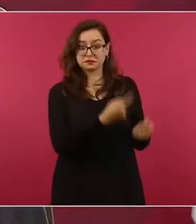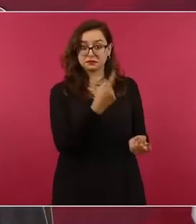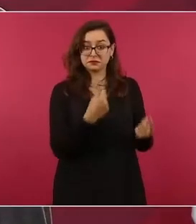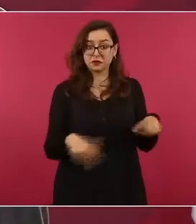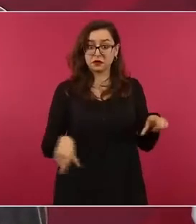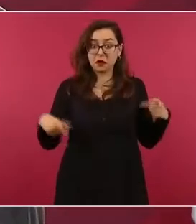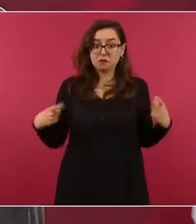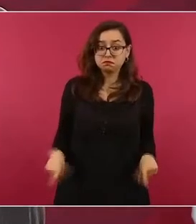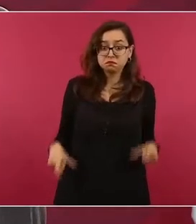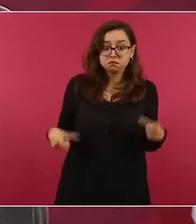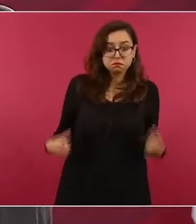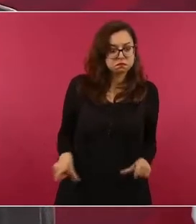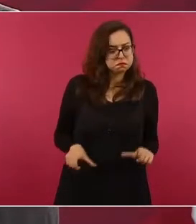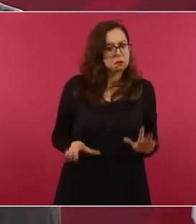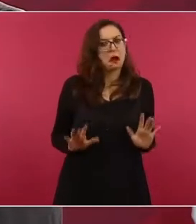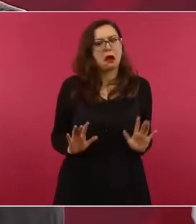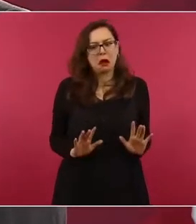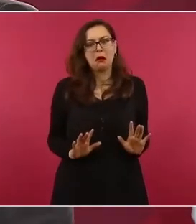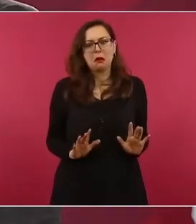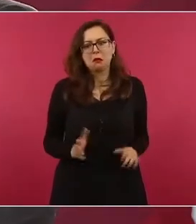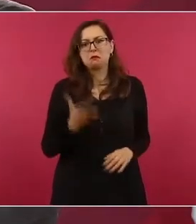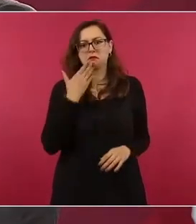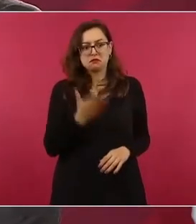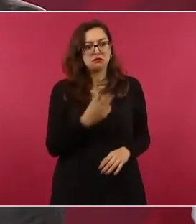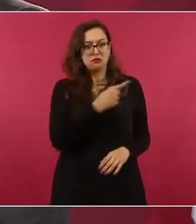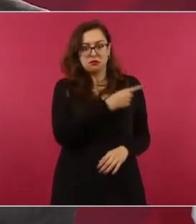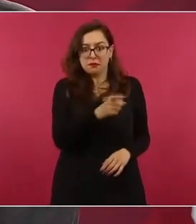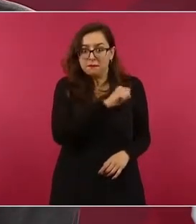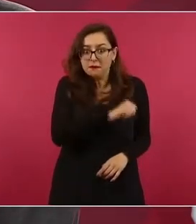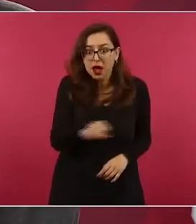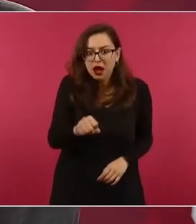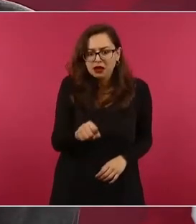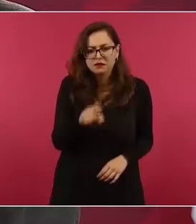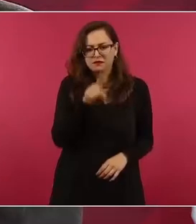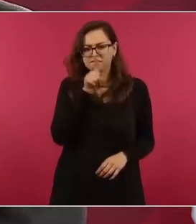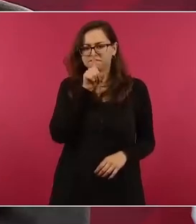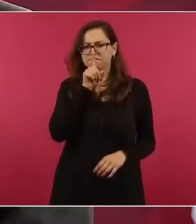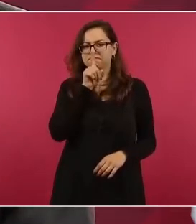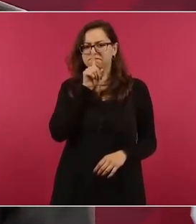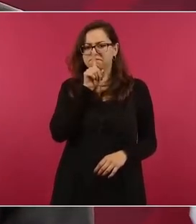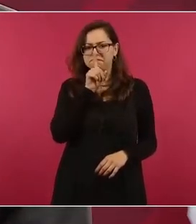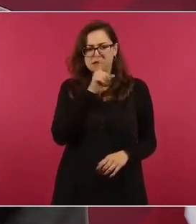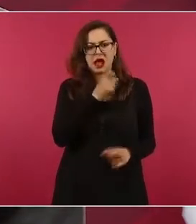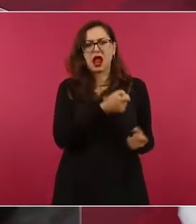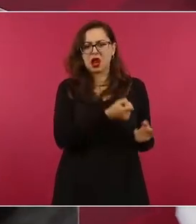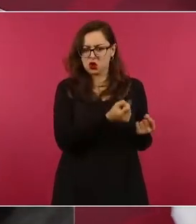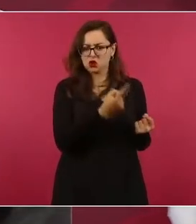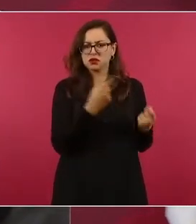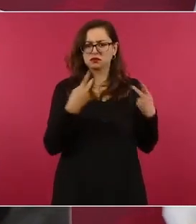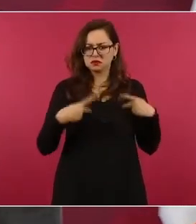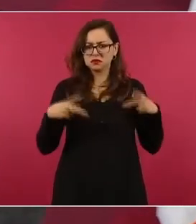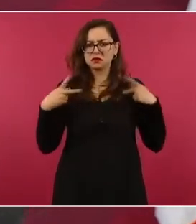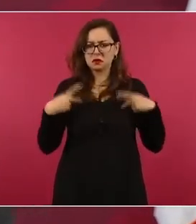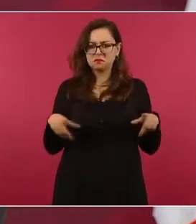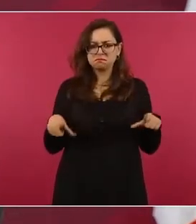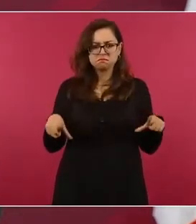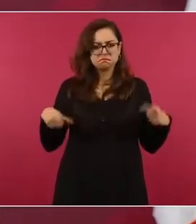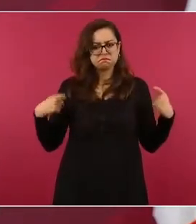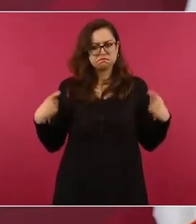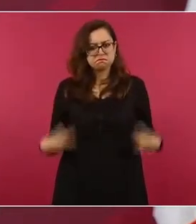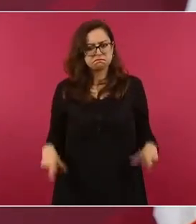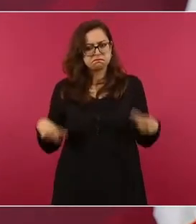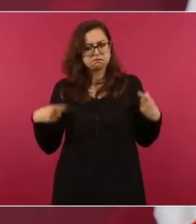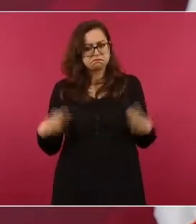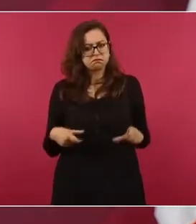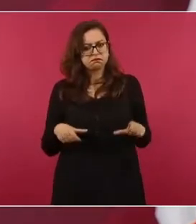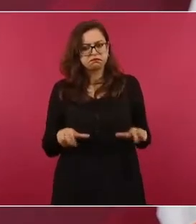hay gente que tiene un patrimonio